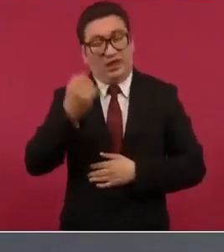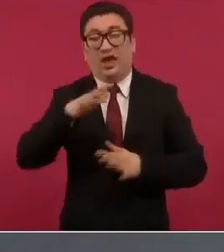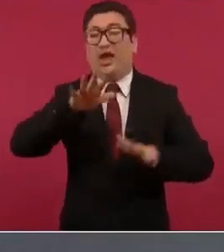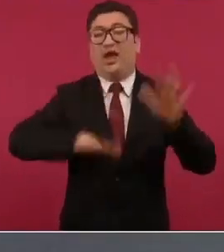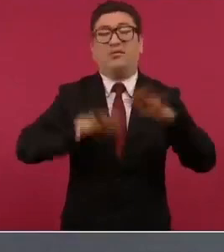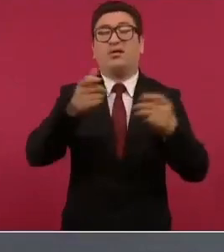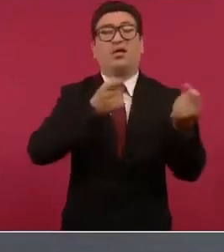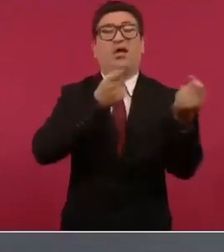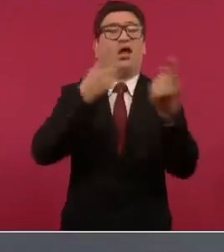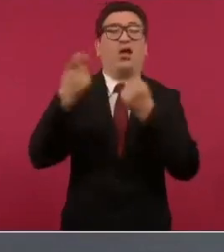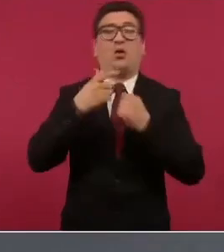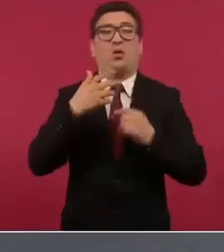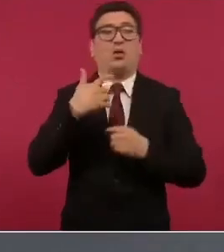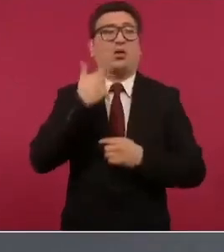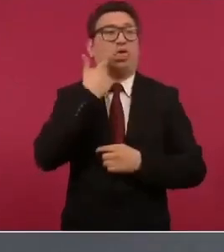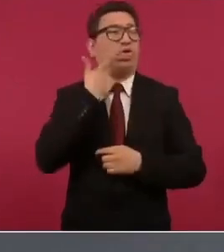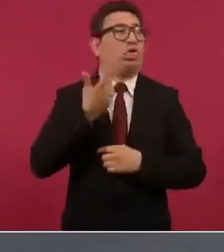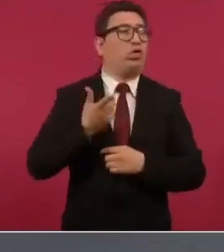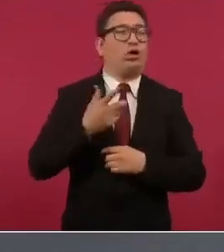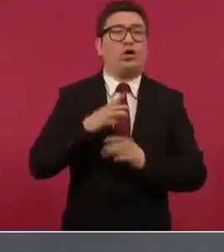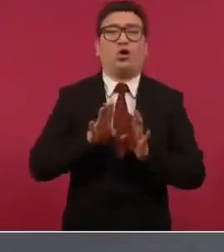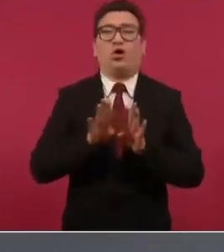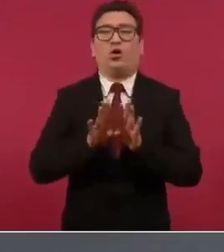como que no le dan